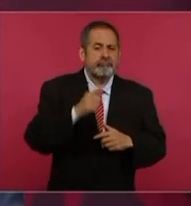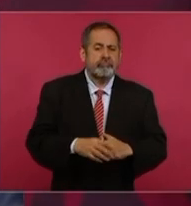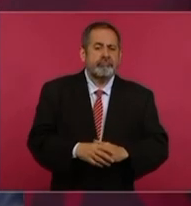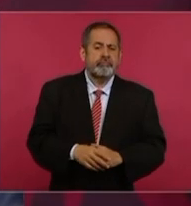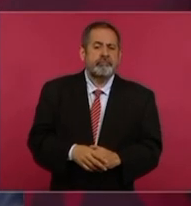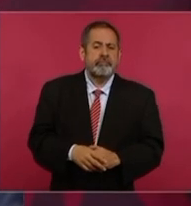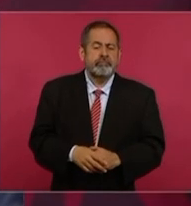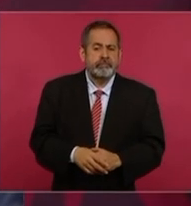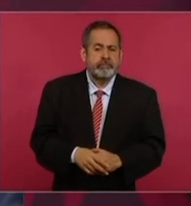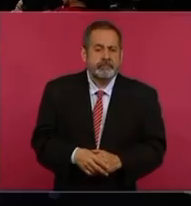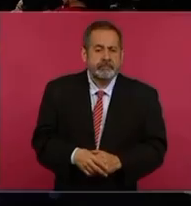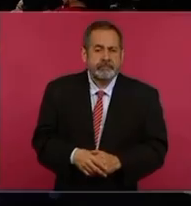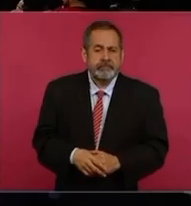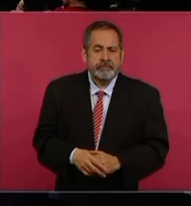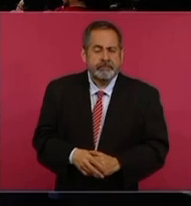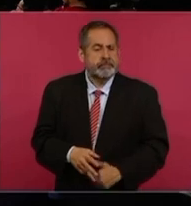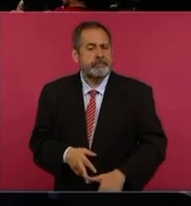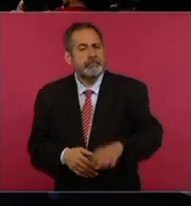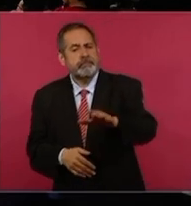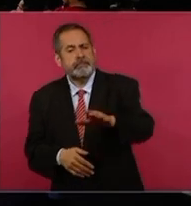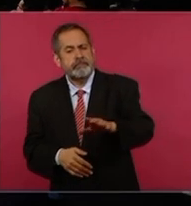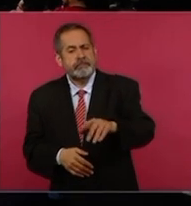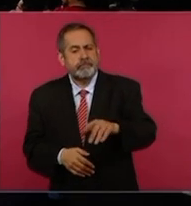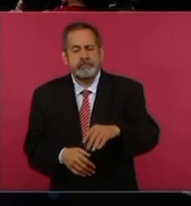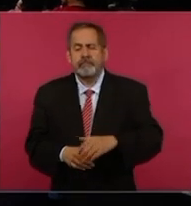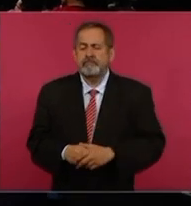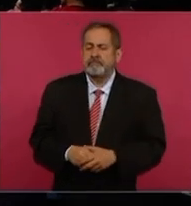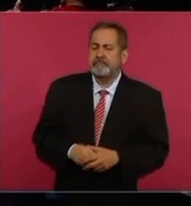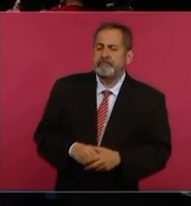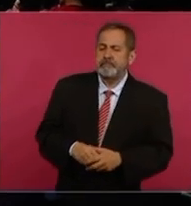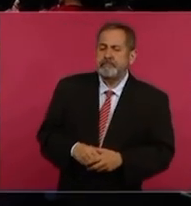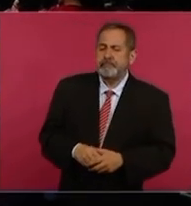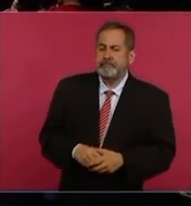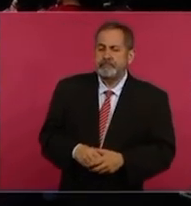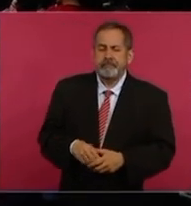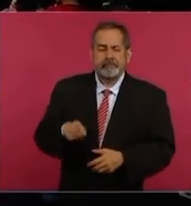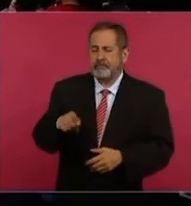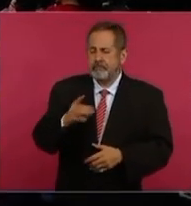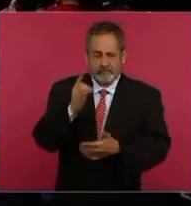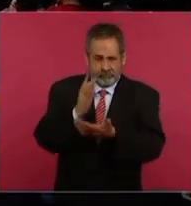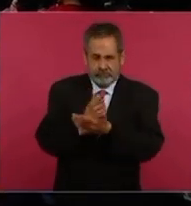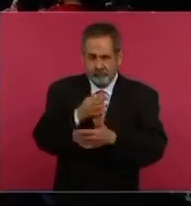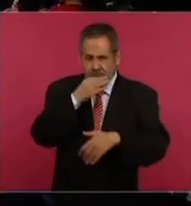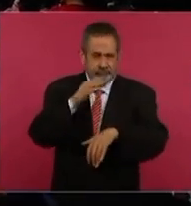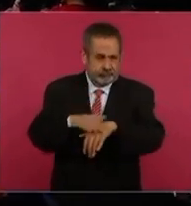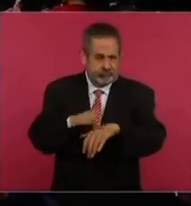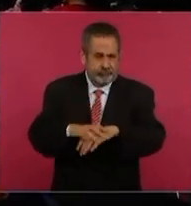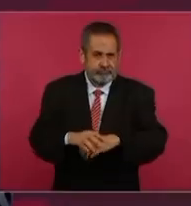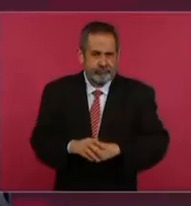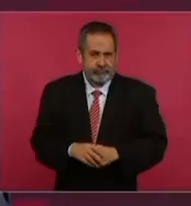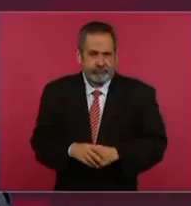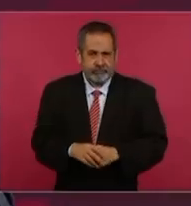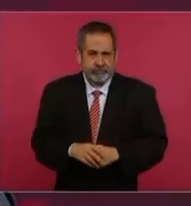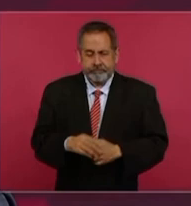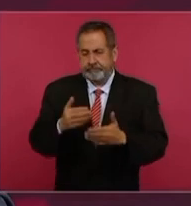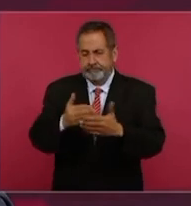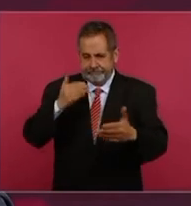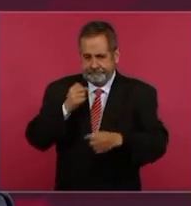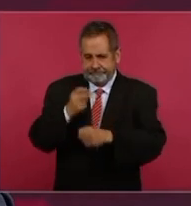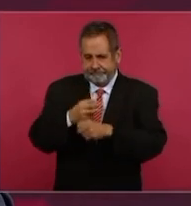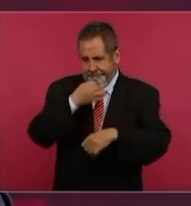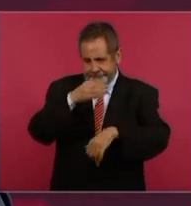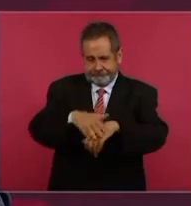Presidente, ¿cuál sería el tiempo razonable? Y de una vez, porque me tengo que adelantar,